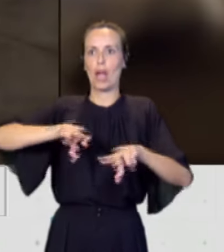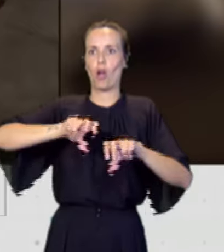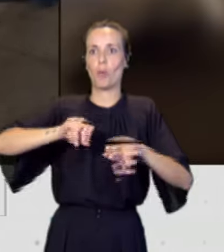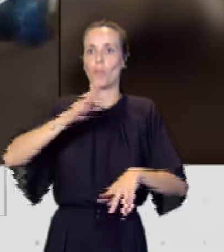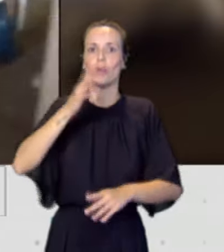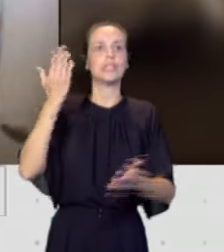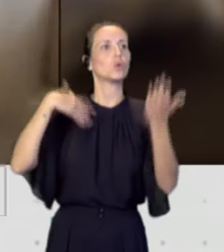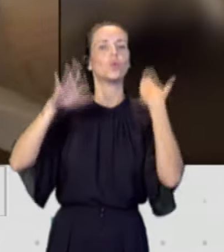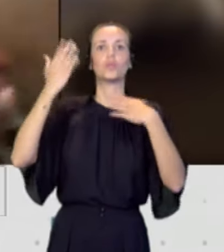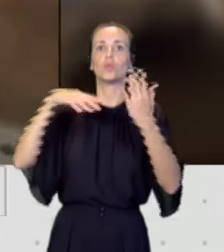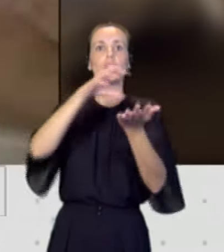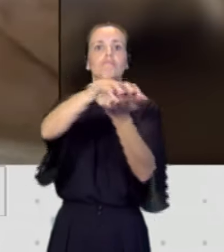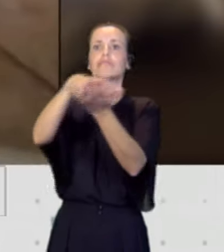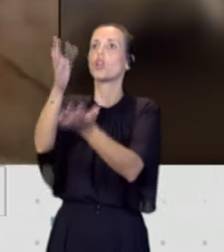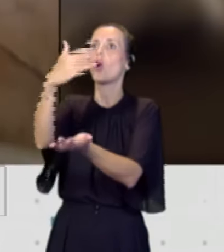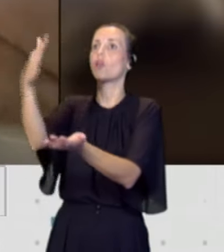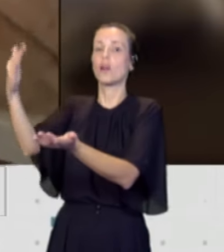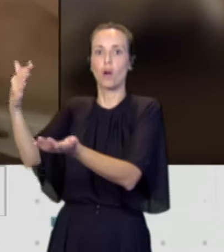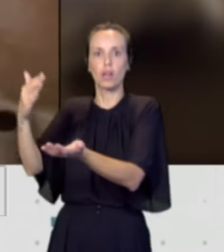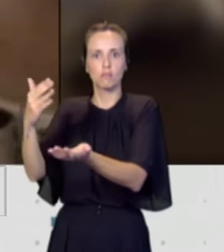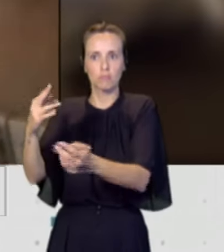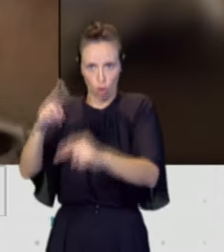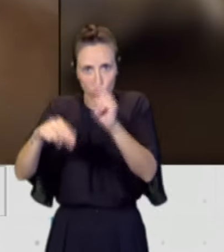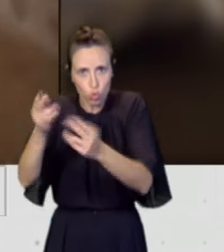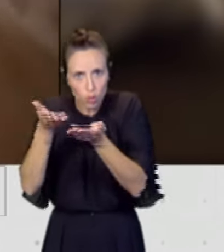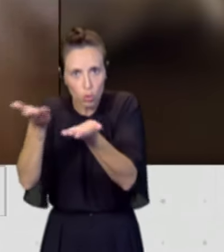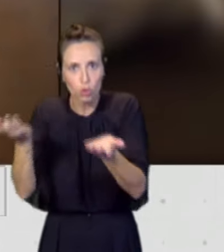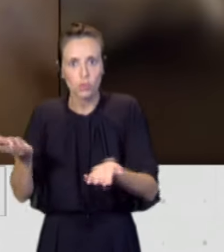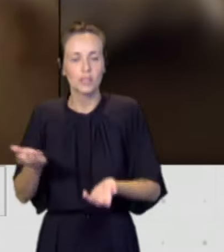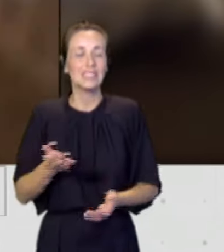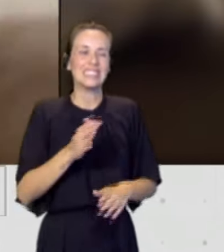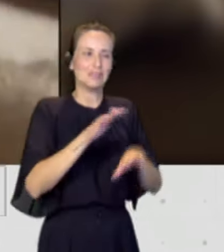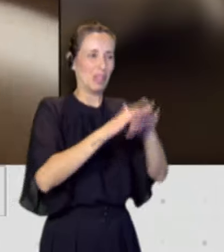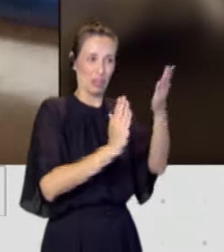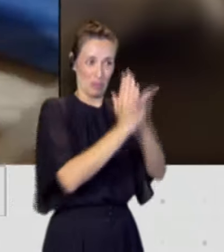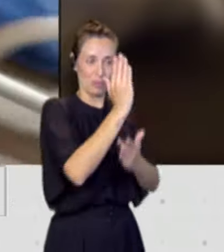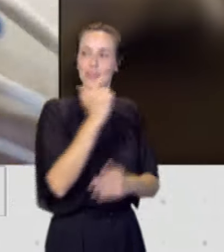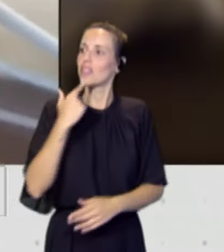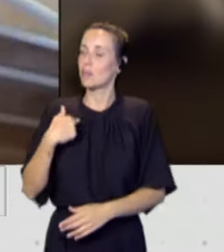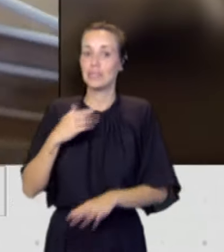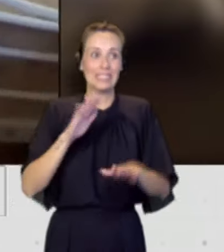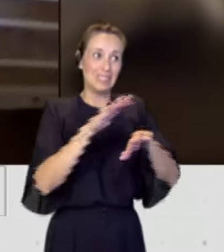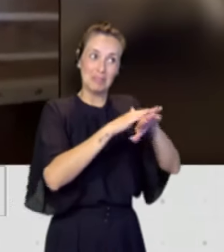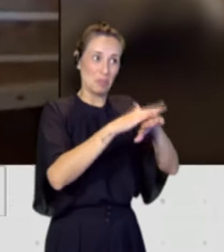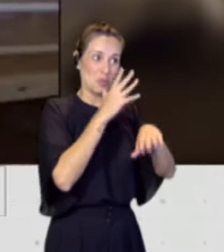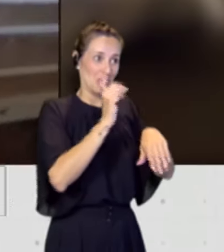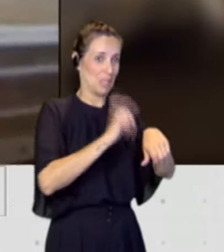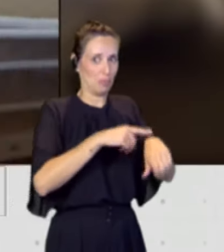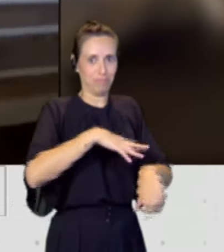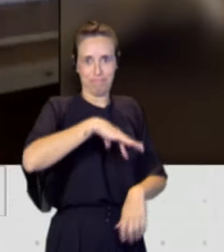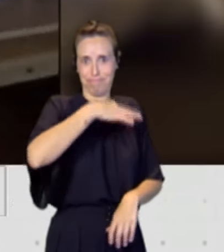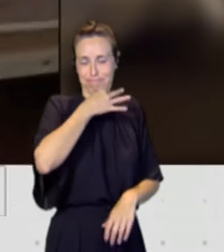hay, no hay inmuebles en Canarias. Creemos los inmuebles. Señor González, perdone que la interrumpa, pero es que se nos va el tiempo